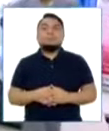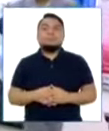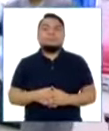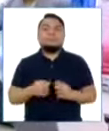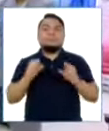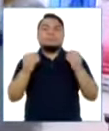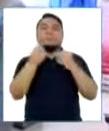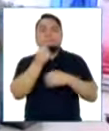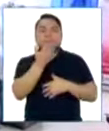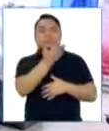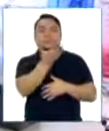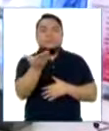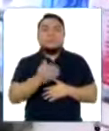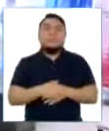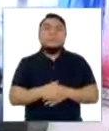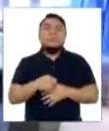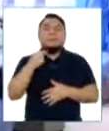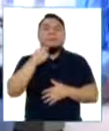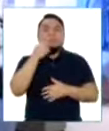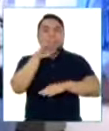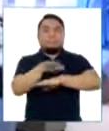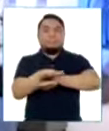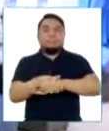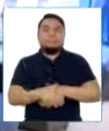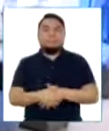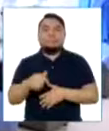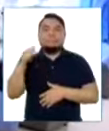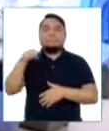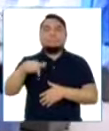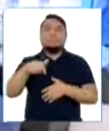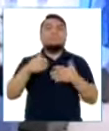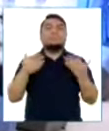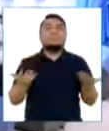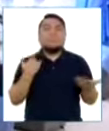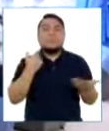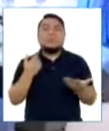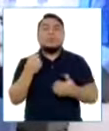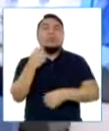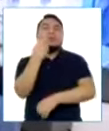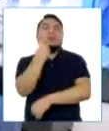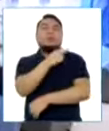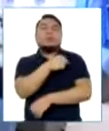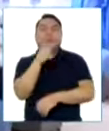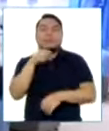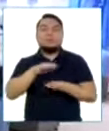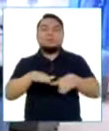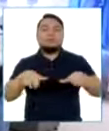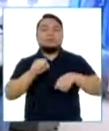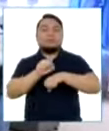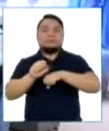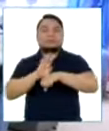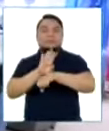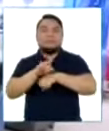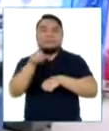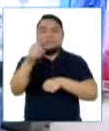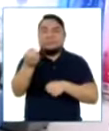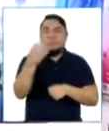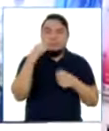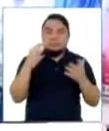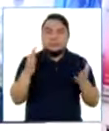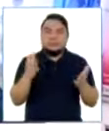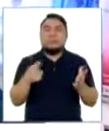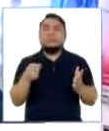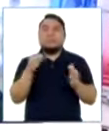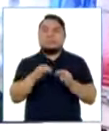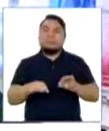¿Cómo estás María de Jesús? Paola, muy buenas tardes desde el Instituto Nacional de Salud del Niño de San Borja y como ustedes ya lo comentaban, es muy